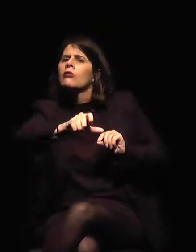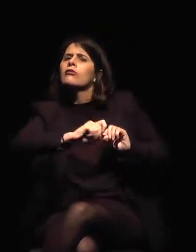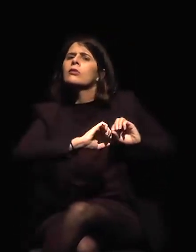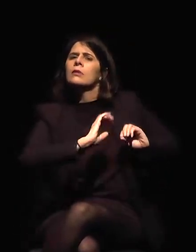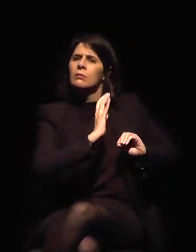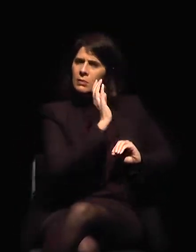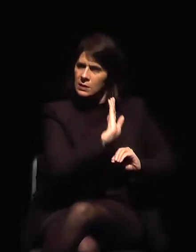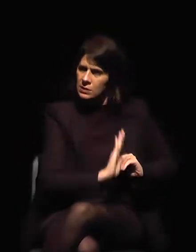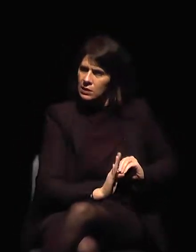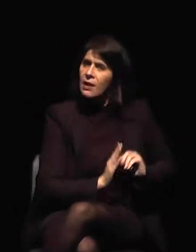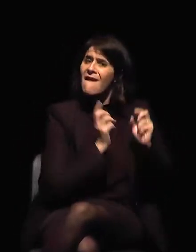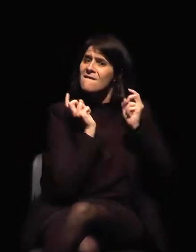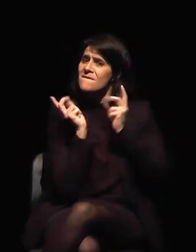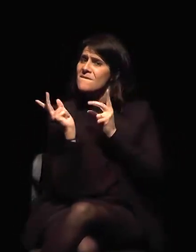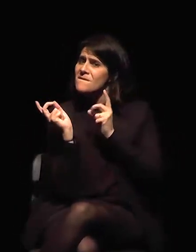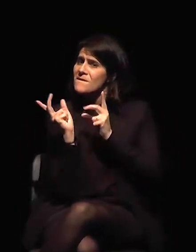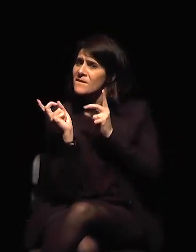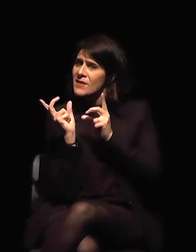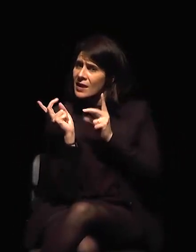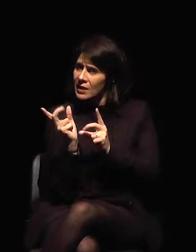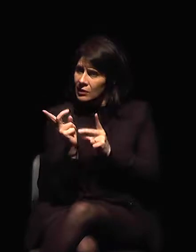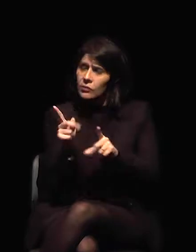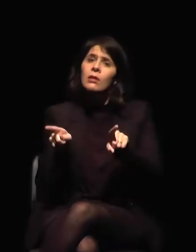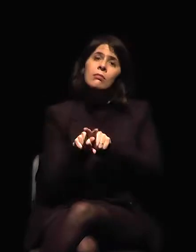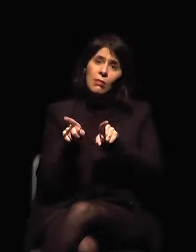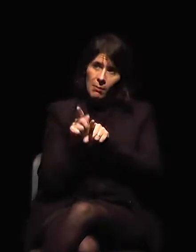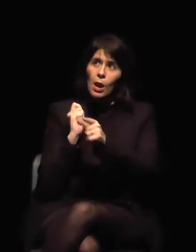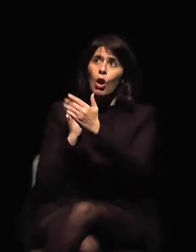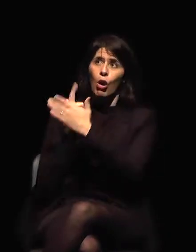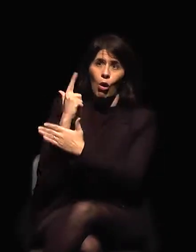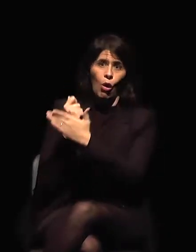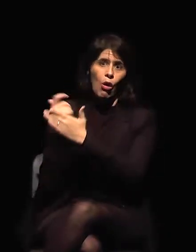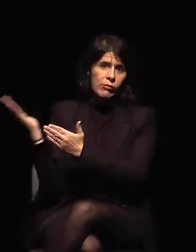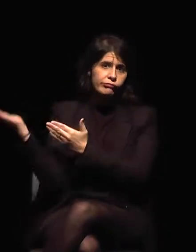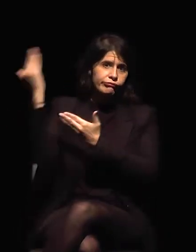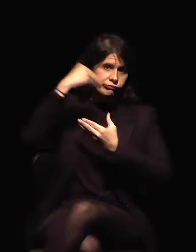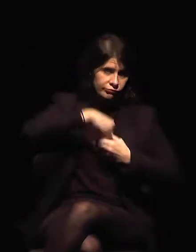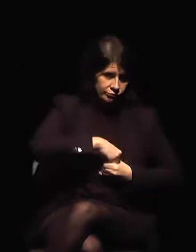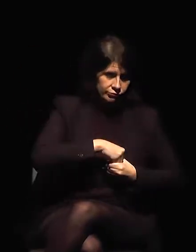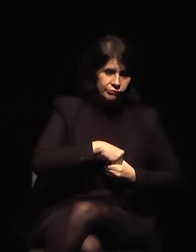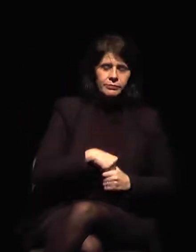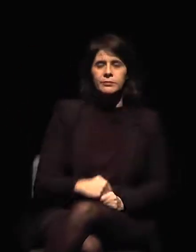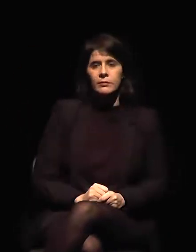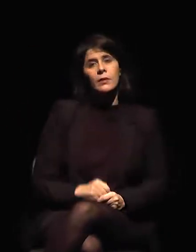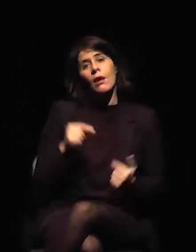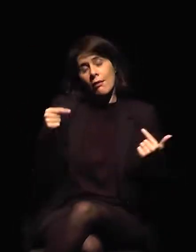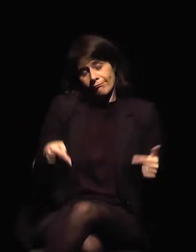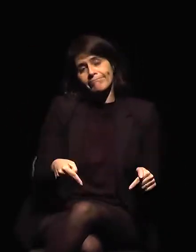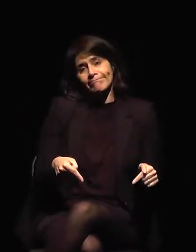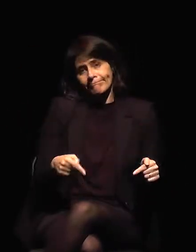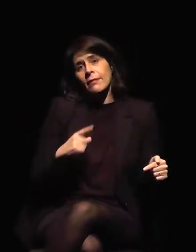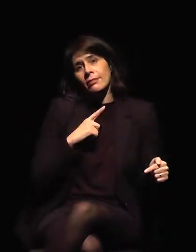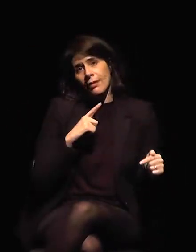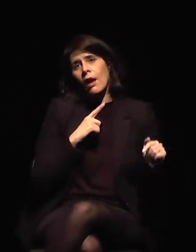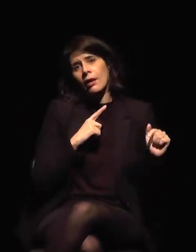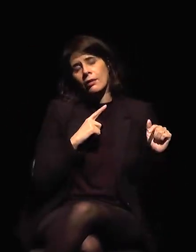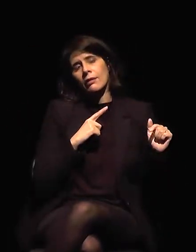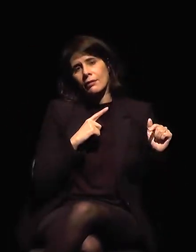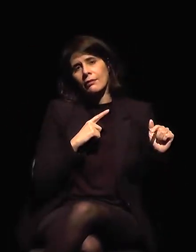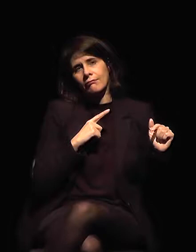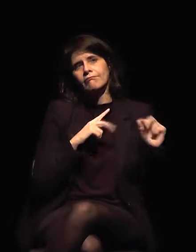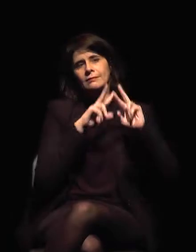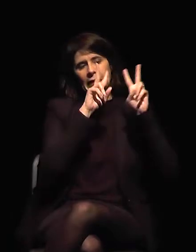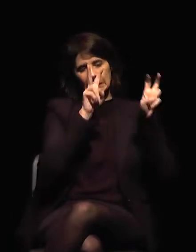compramos más bienes culturales. Y eso, por lo tanto, conlleva una serie de problemas jurídicos.